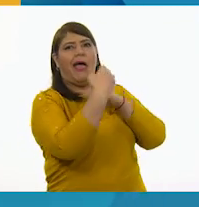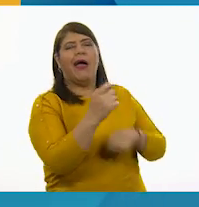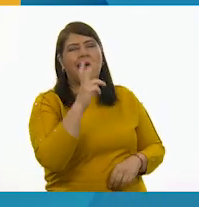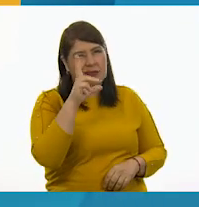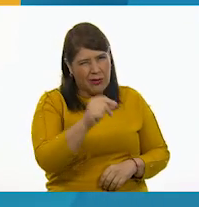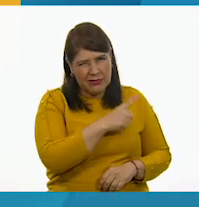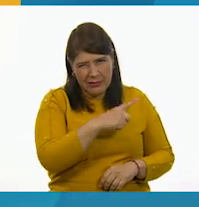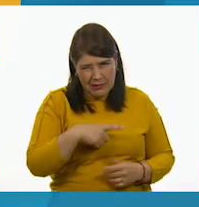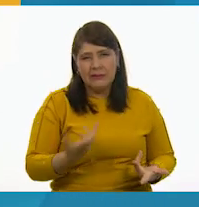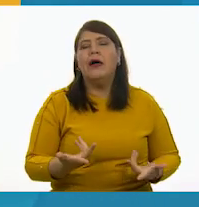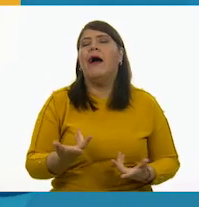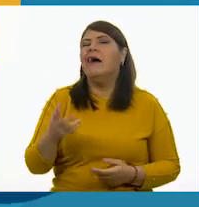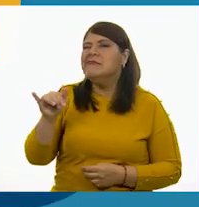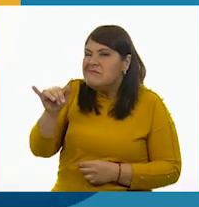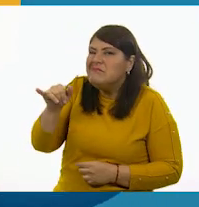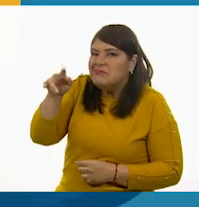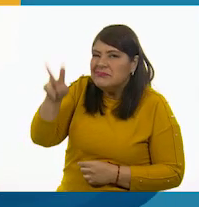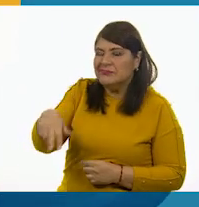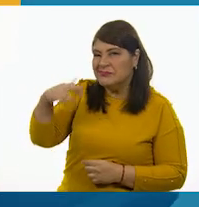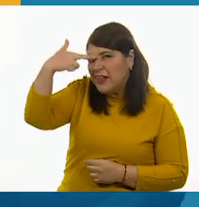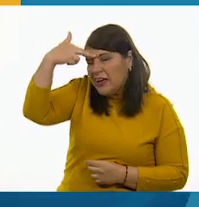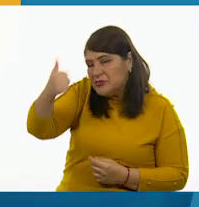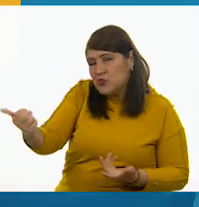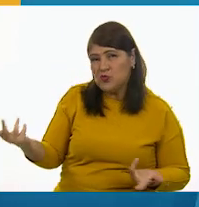Sí, tienes razón, don Leopoldo.